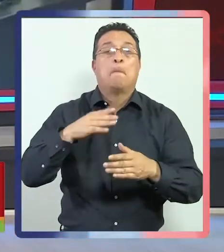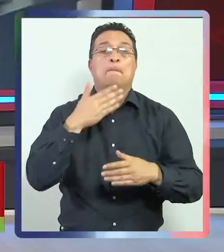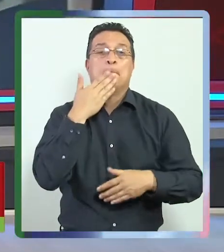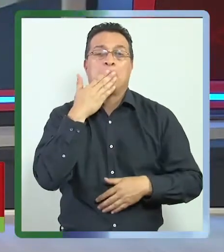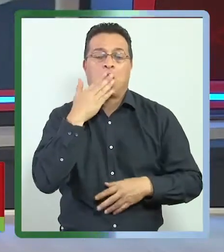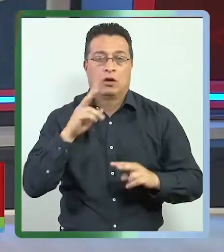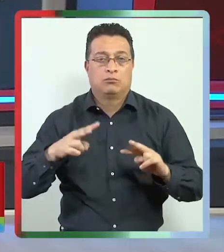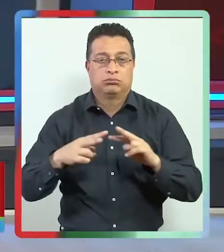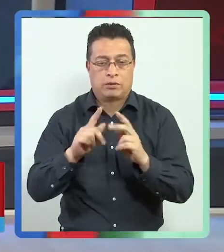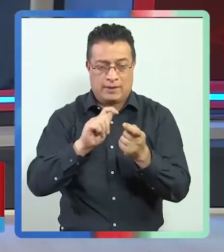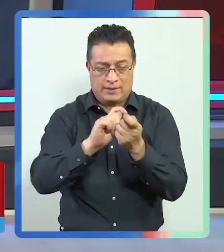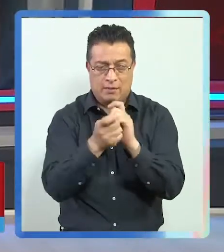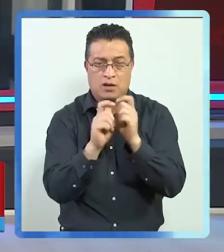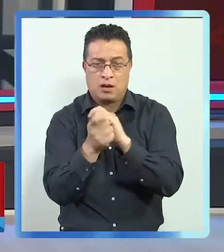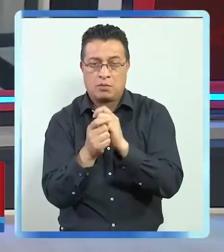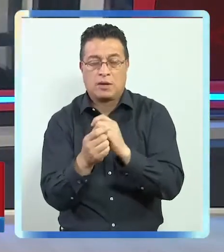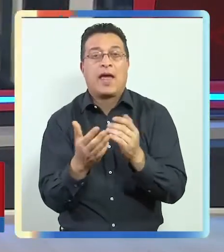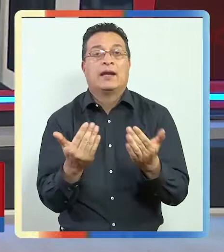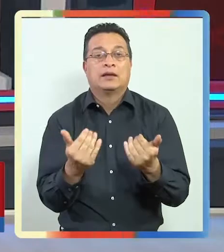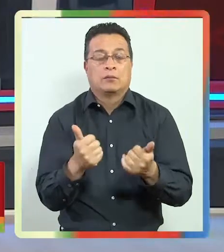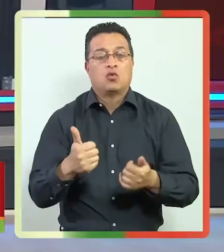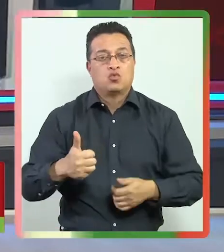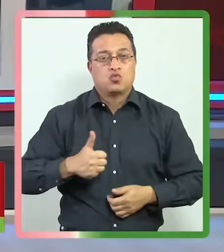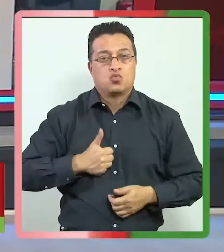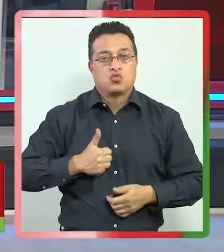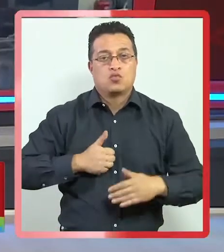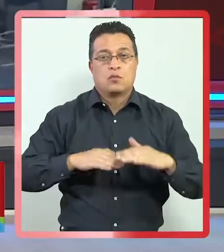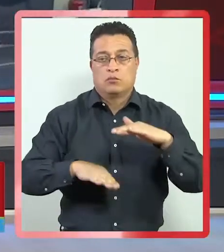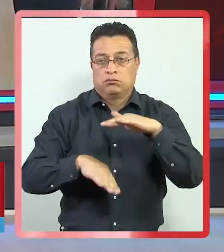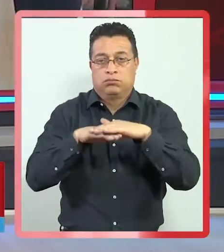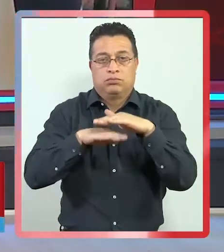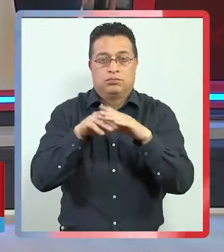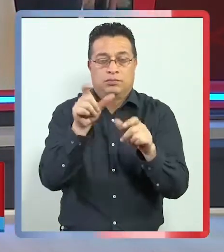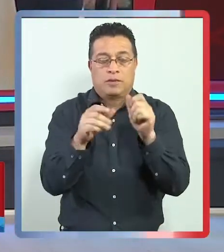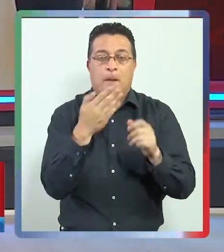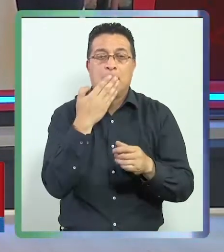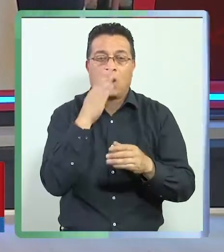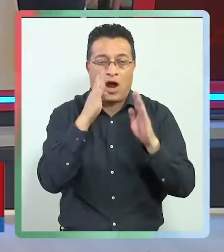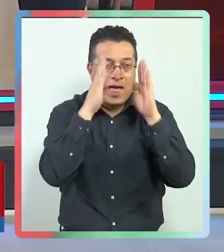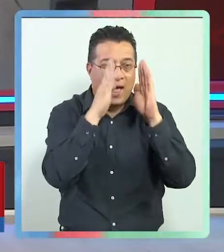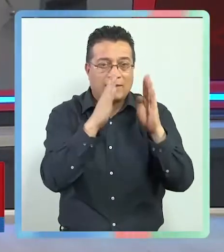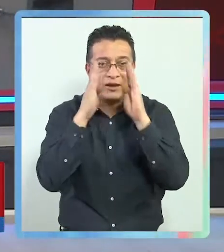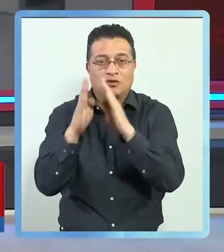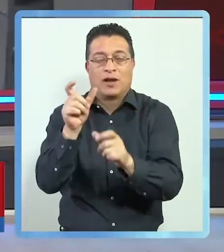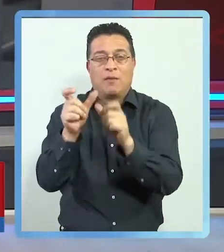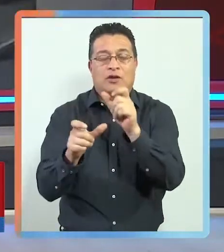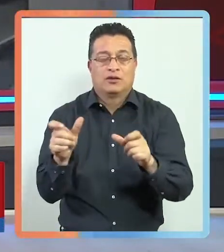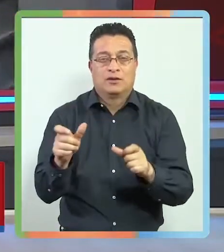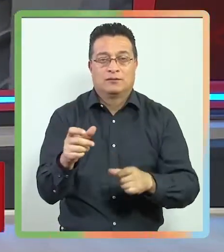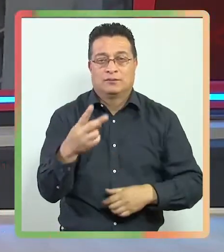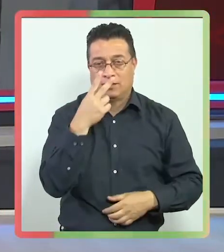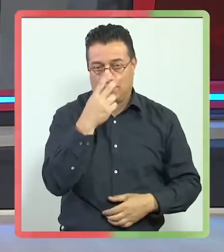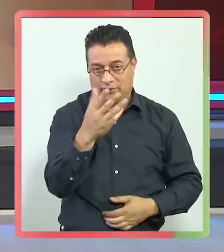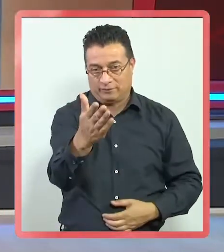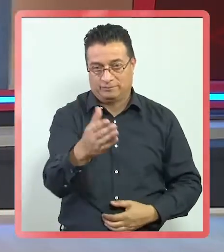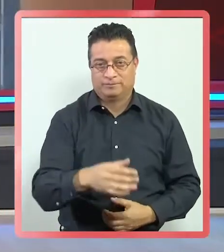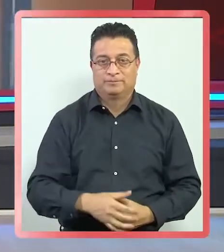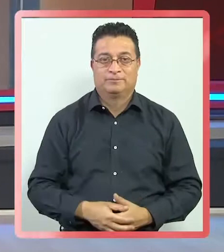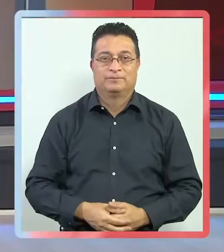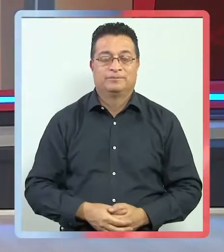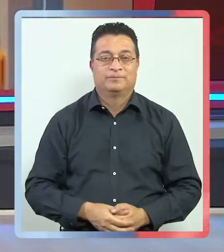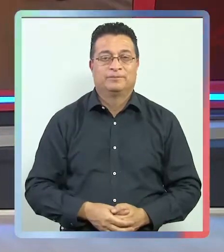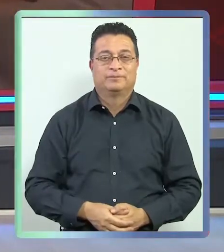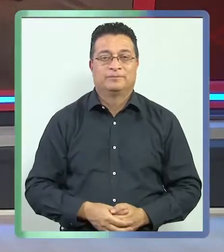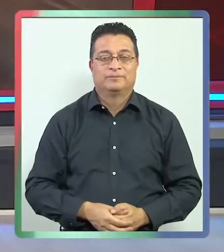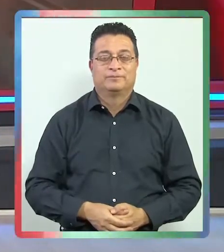sido mejoradas. Todos estos cambios fueron necesarios para cumplir con los aforos y mejorar la atención de los pacientes. La nota es de TV5